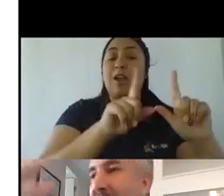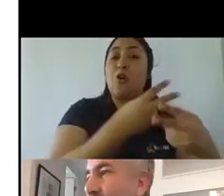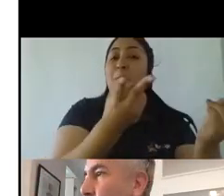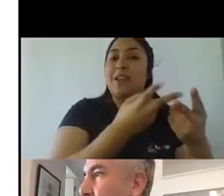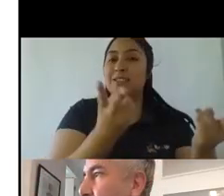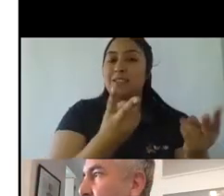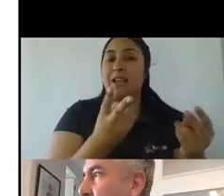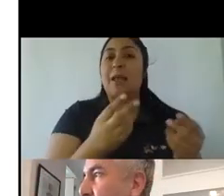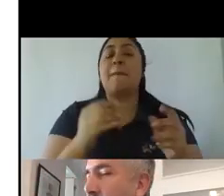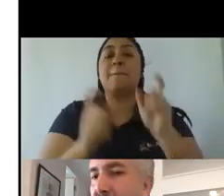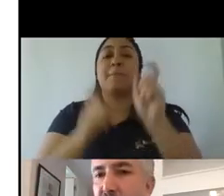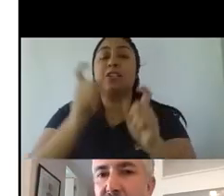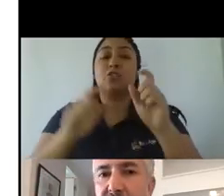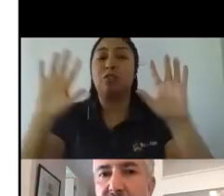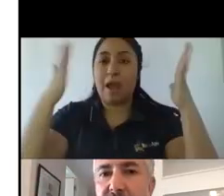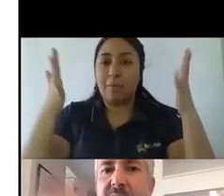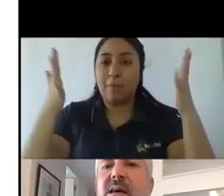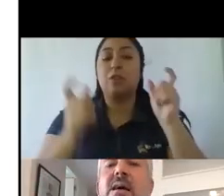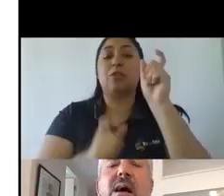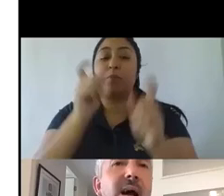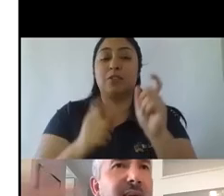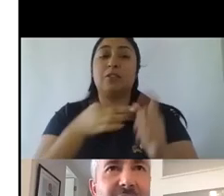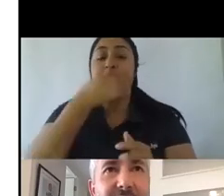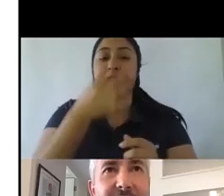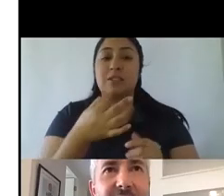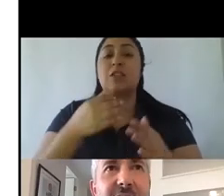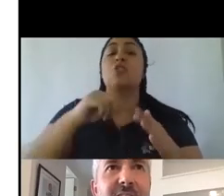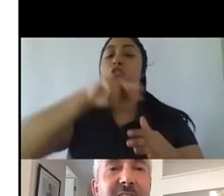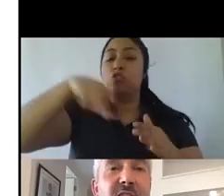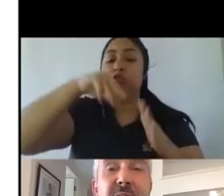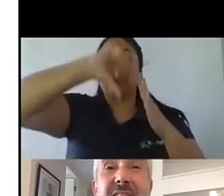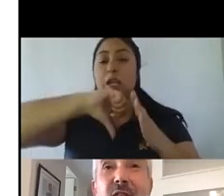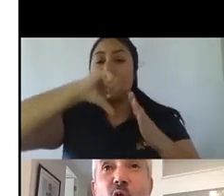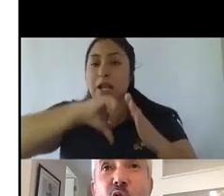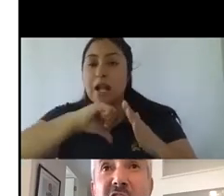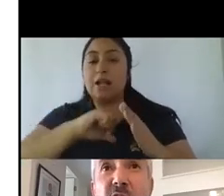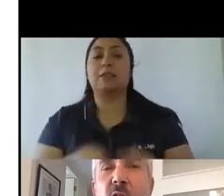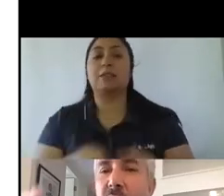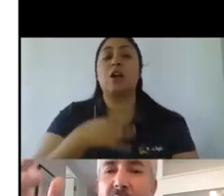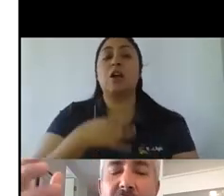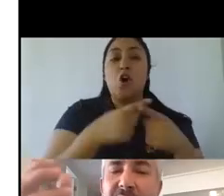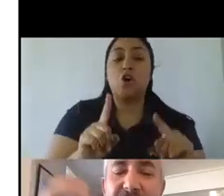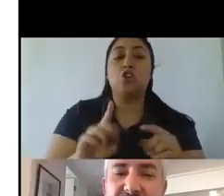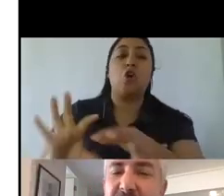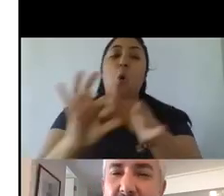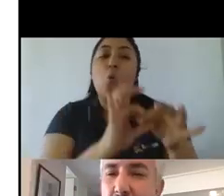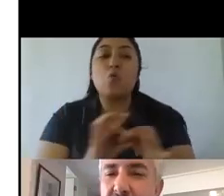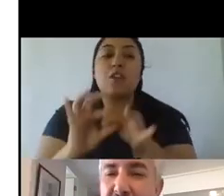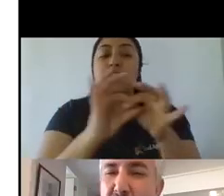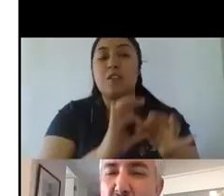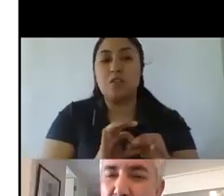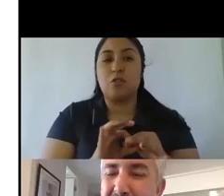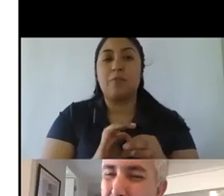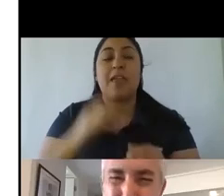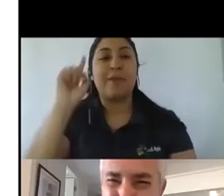que decía tenemos que estar tenemos que estar en nuestras casas gente que decía tenemos que mantenernos unidos y básicamente la respuesta